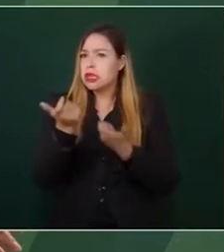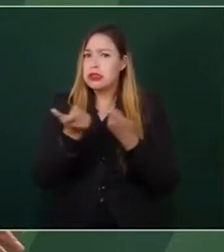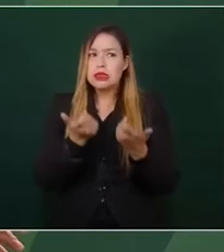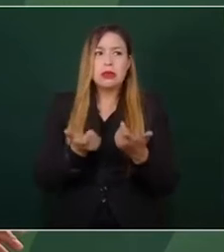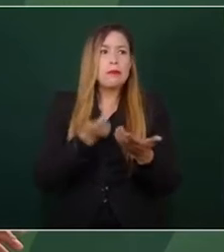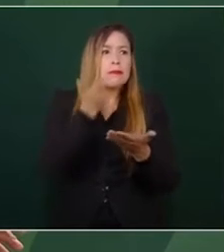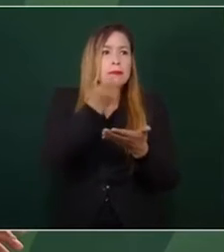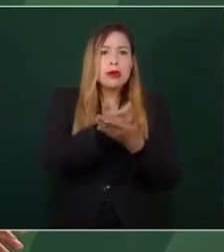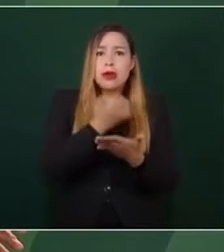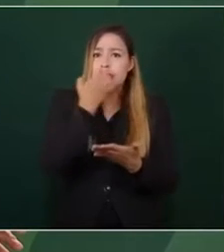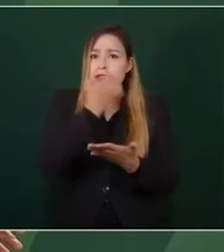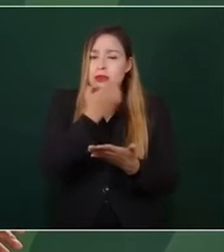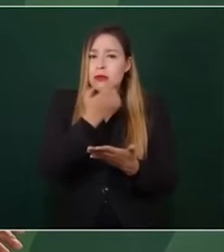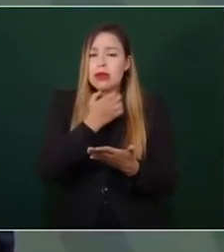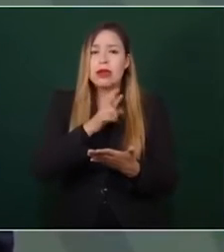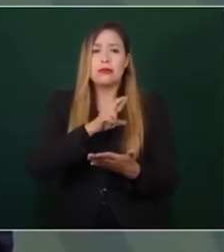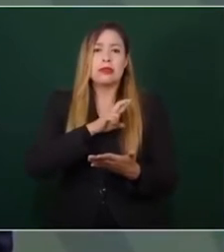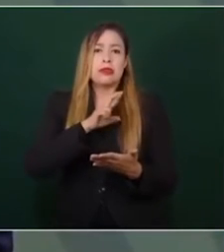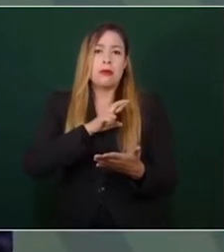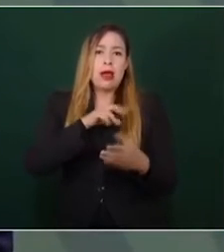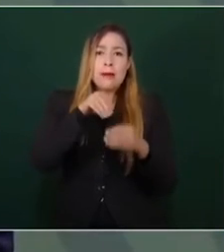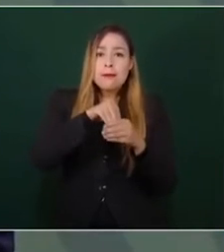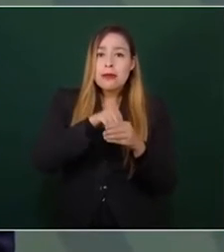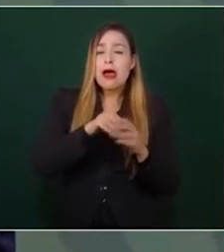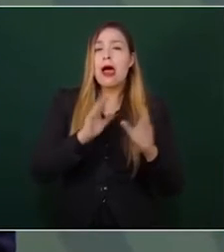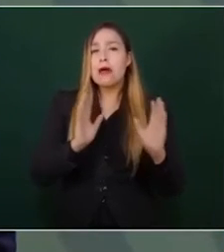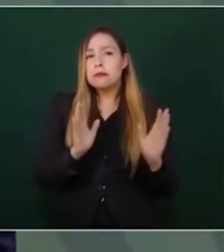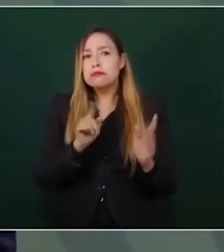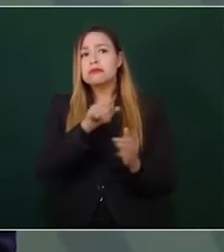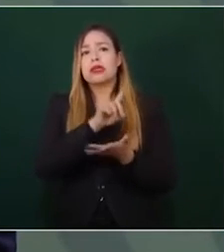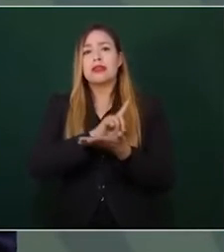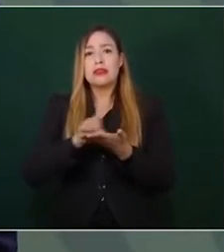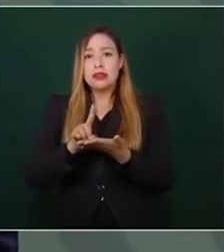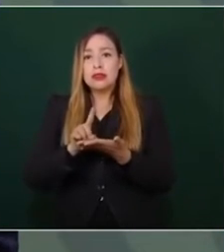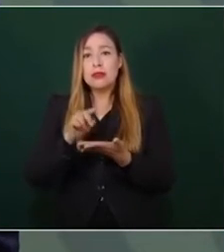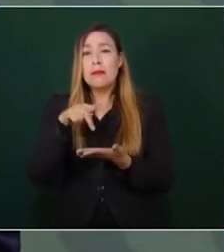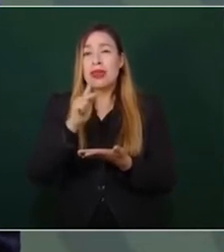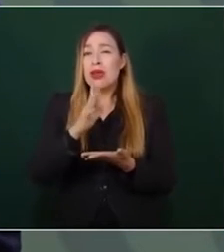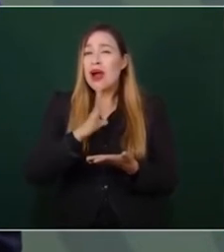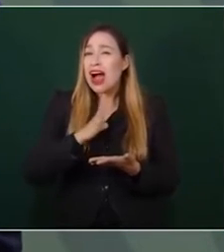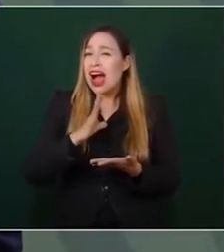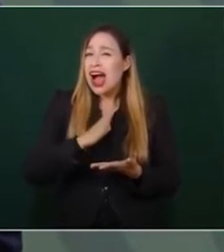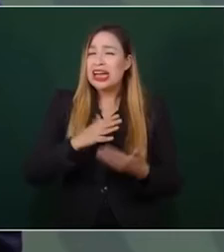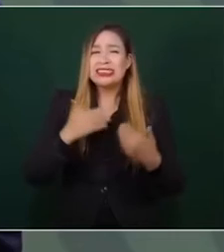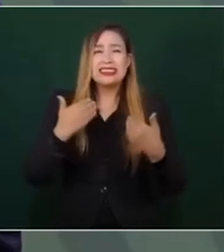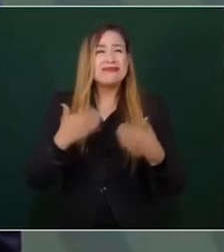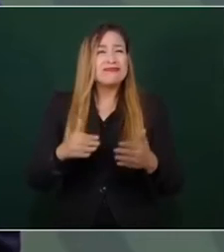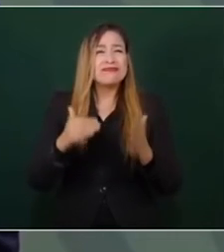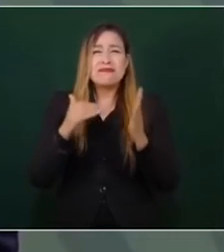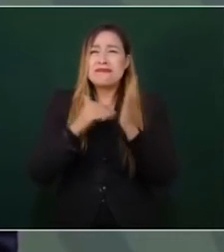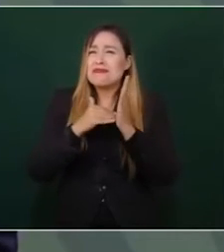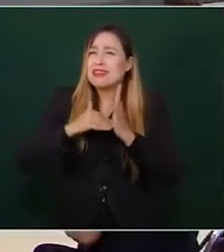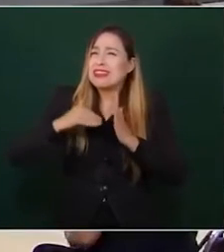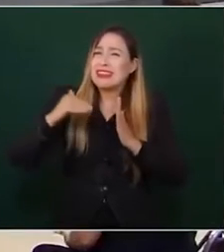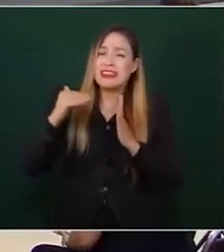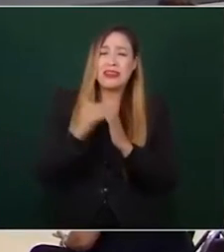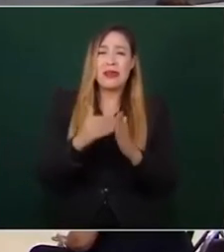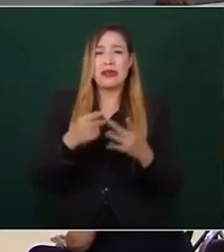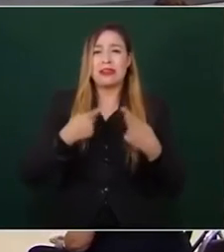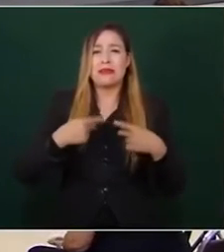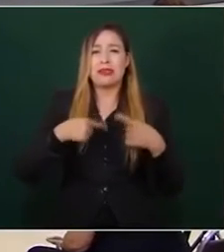Pero hay millones de mexicanos, la mayoría de los mexicanos, que no tienen